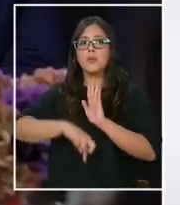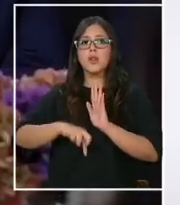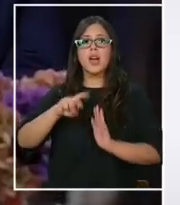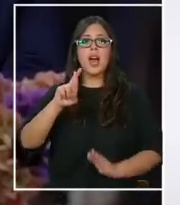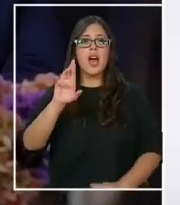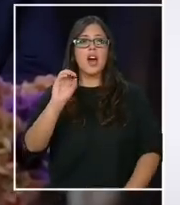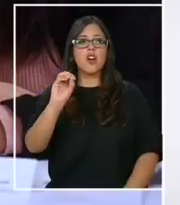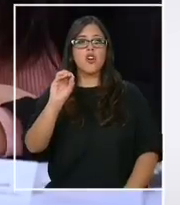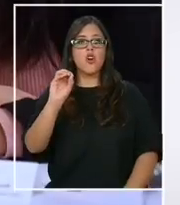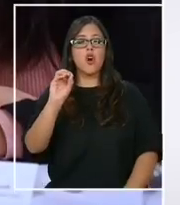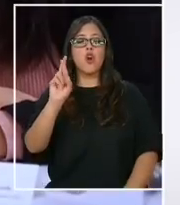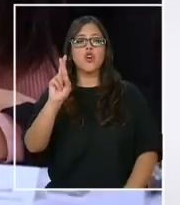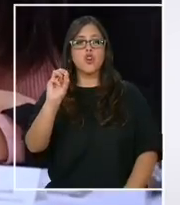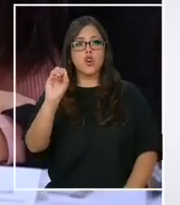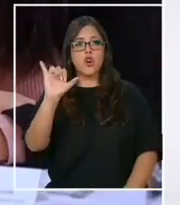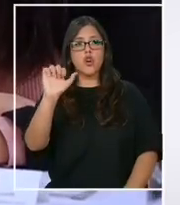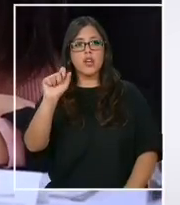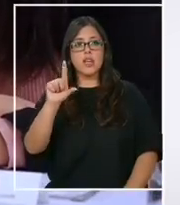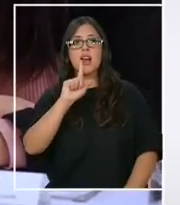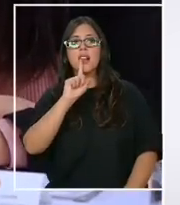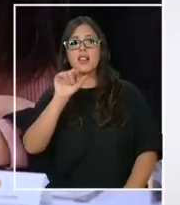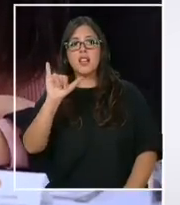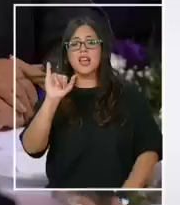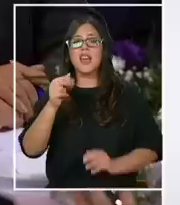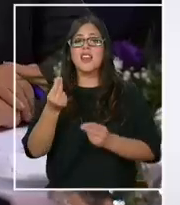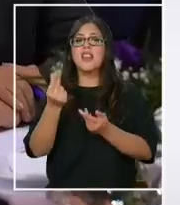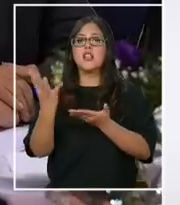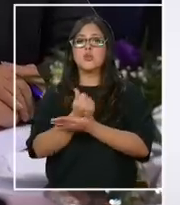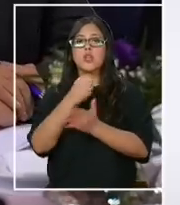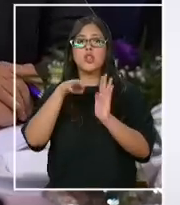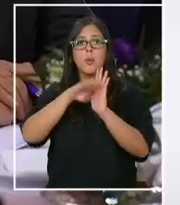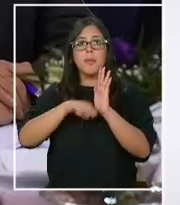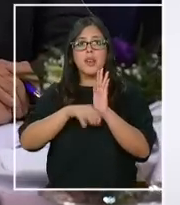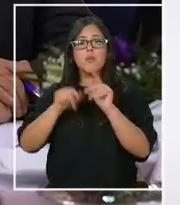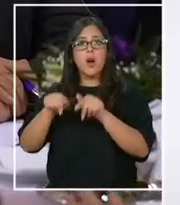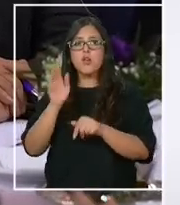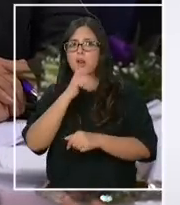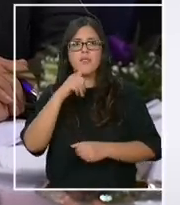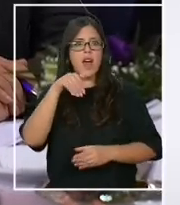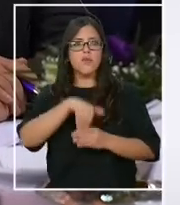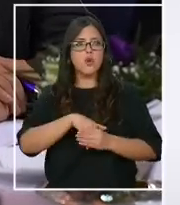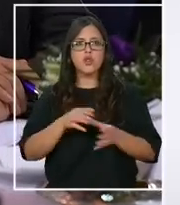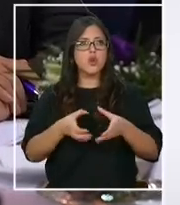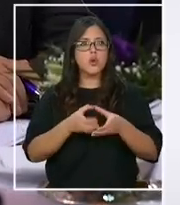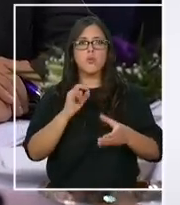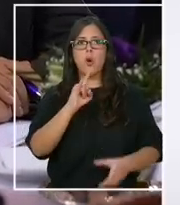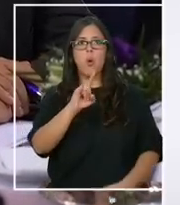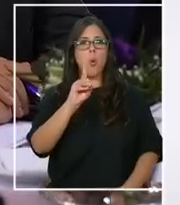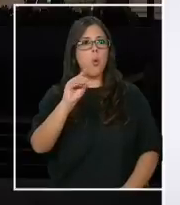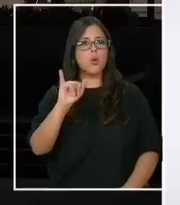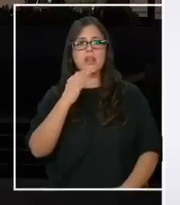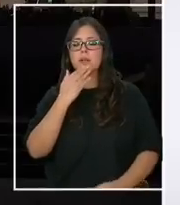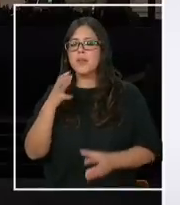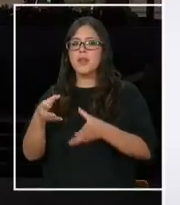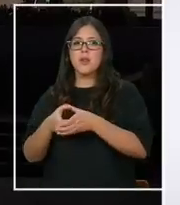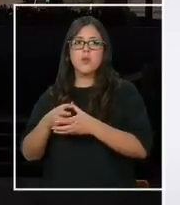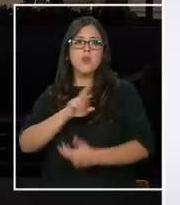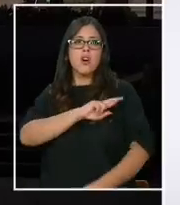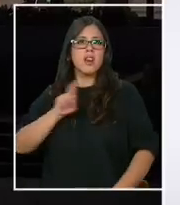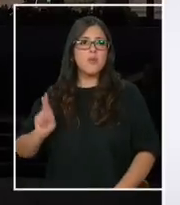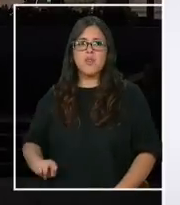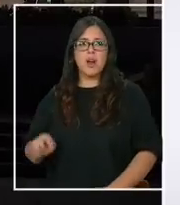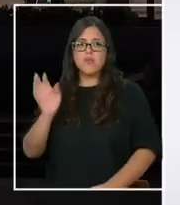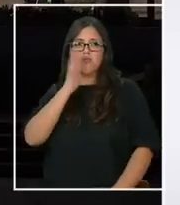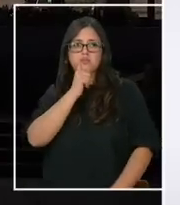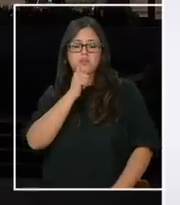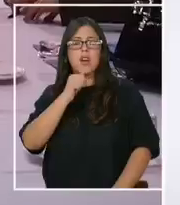royalty, el salario mínimo del que usted hace mención, ¿cierto?, no tuvieron los votos ni de la UDI ni del Partido Republicano. ¿Qué le hace pensar,